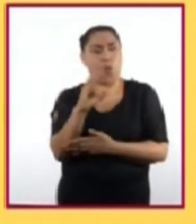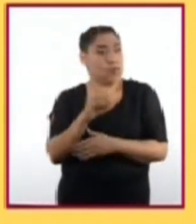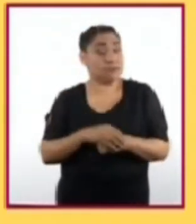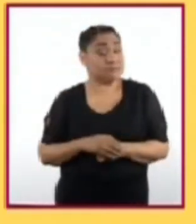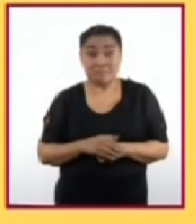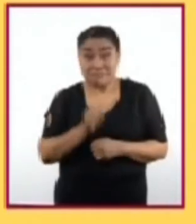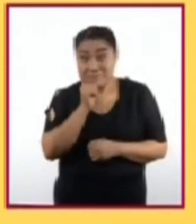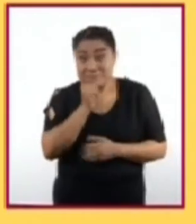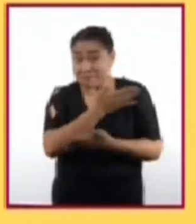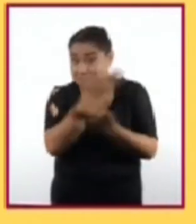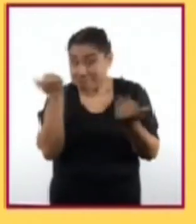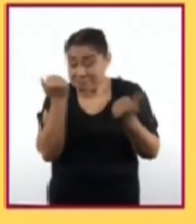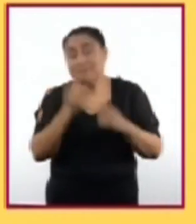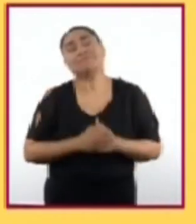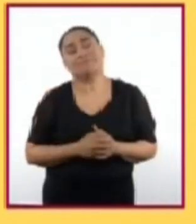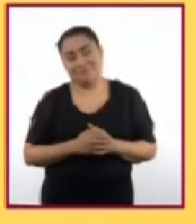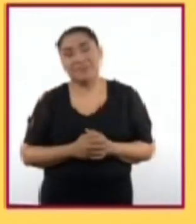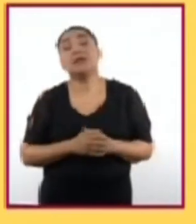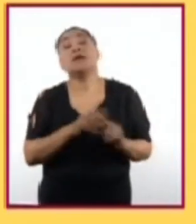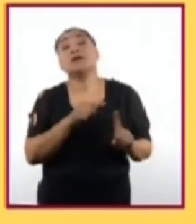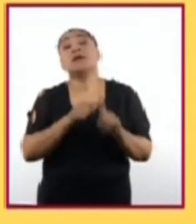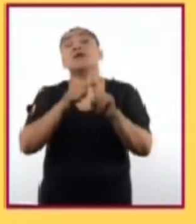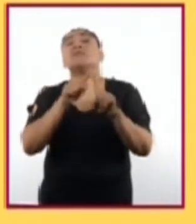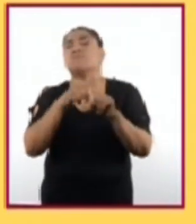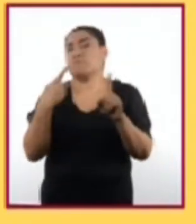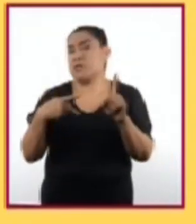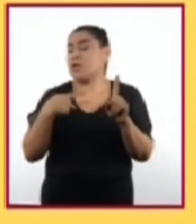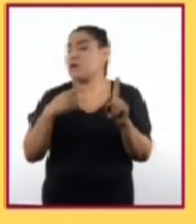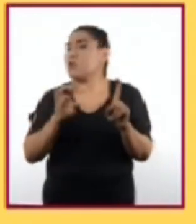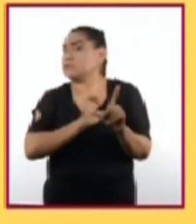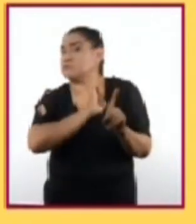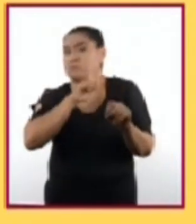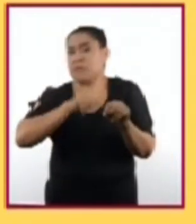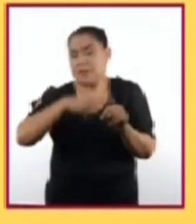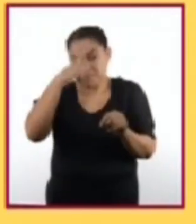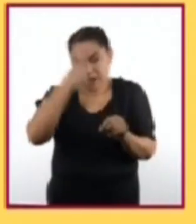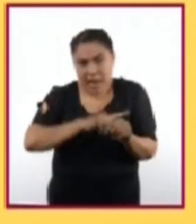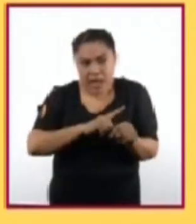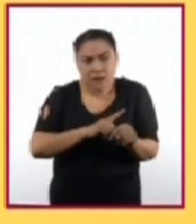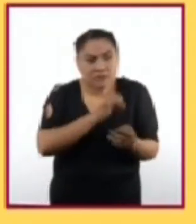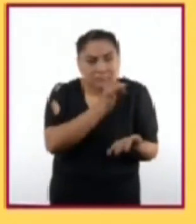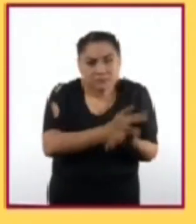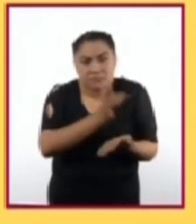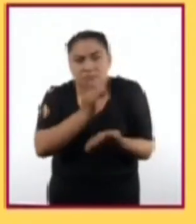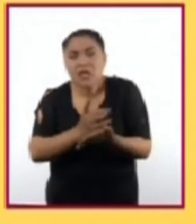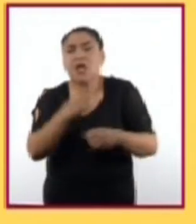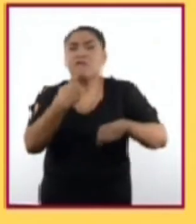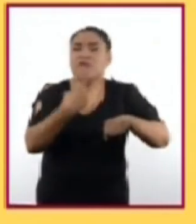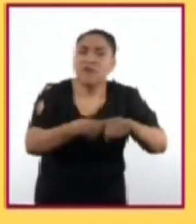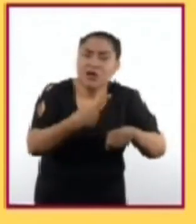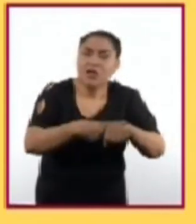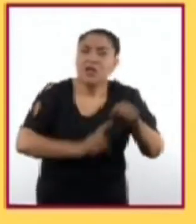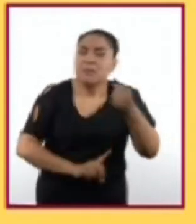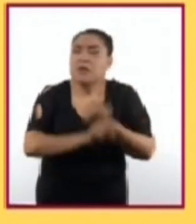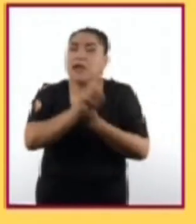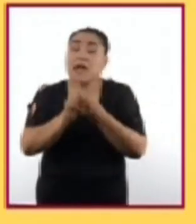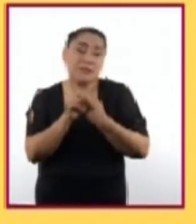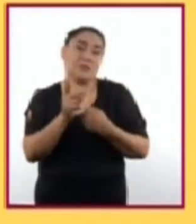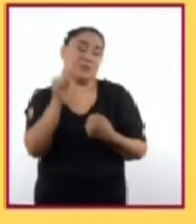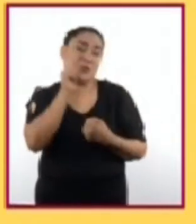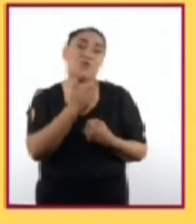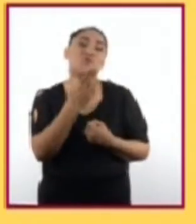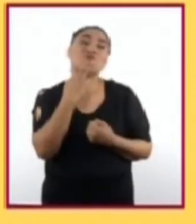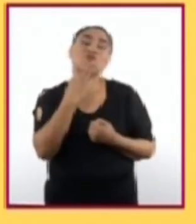Entonces tengo que decirles que son personas especializadas en el diagnóstico de enfermedades o padecimientos utilizando